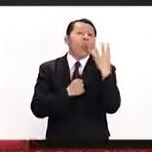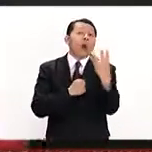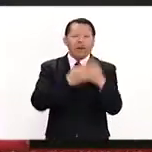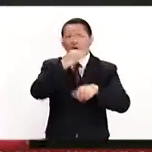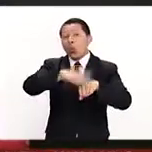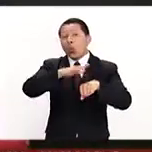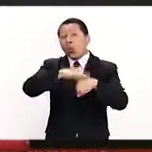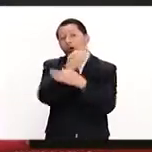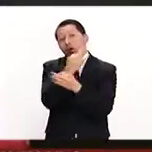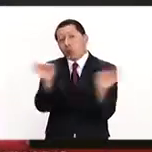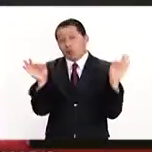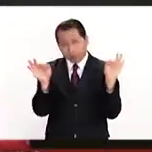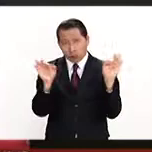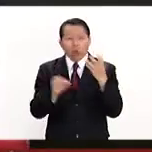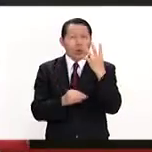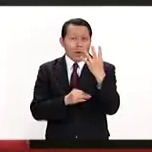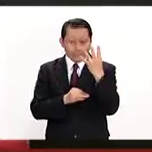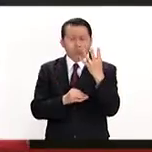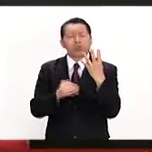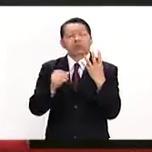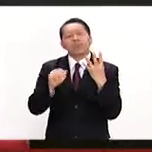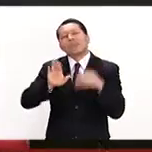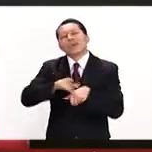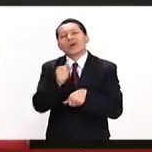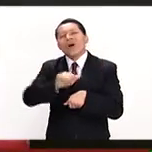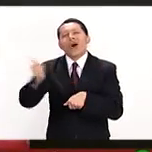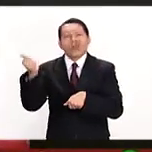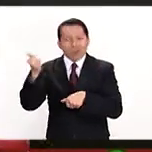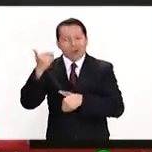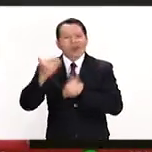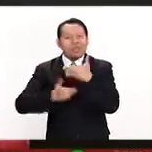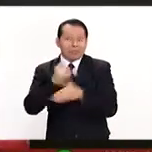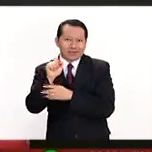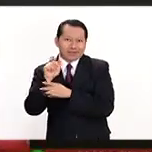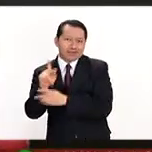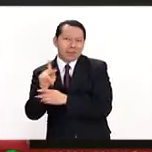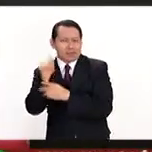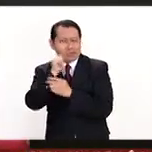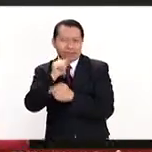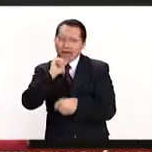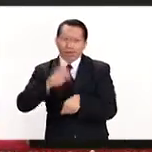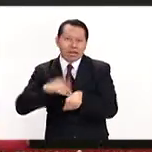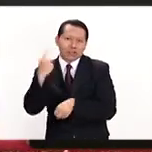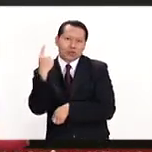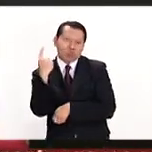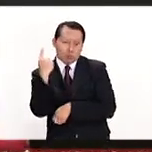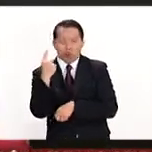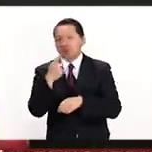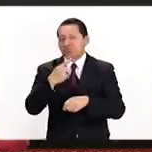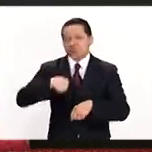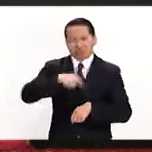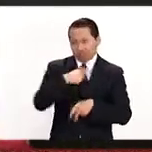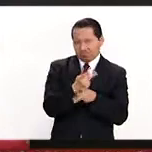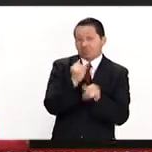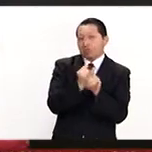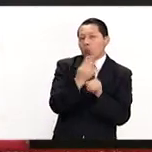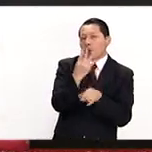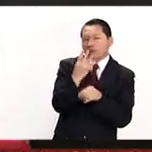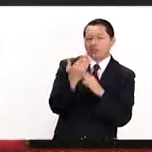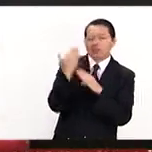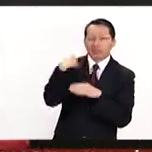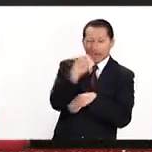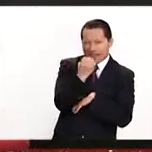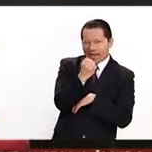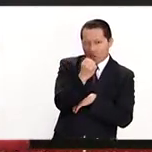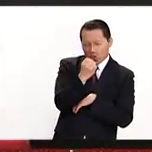los demás servicios educativos de la SEP tienen una convocatoria al año, nosotros tenemos cuatro, la primera inició el 2 de enero y concluye el